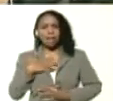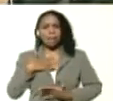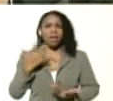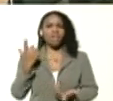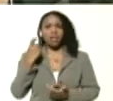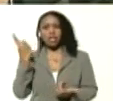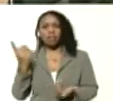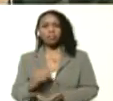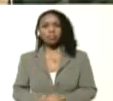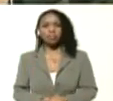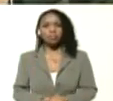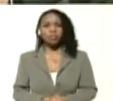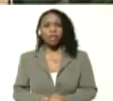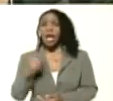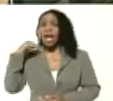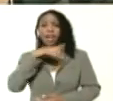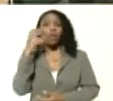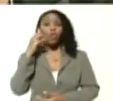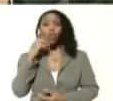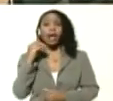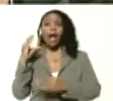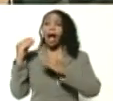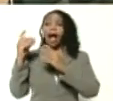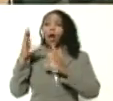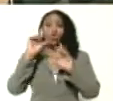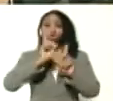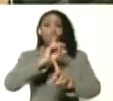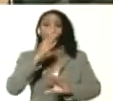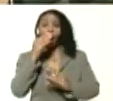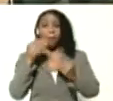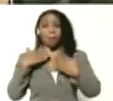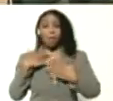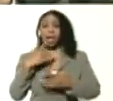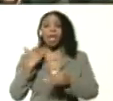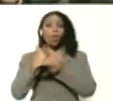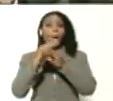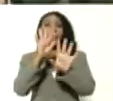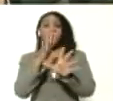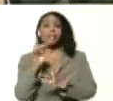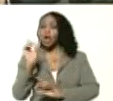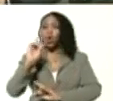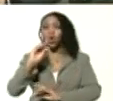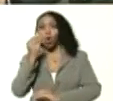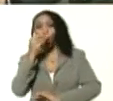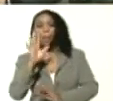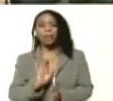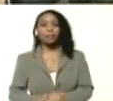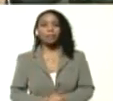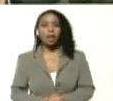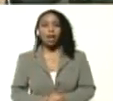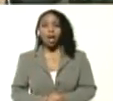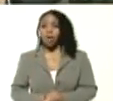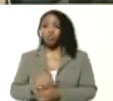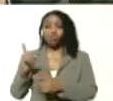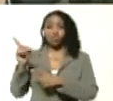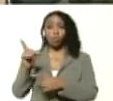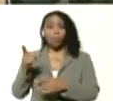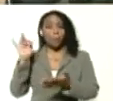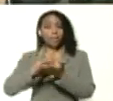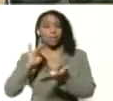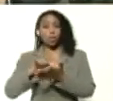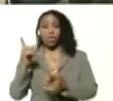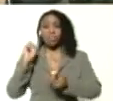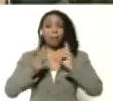Iván Duque, si no habla de mí, es como que no hubiera comido, como que no hubiera dormido, su existencia, depende,